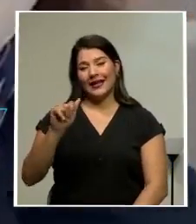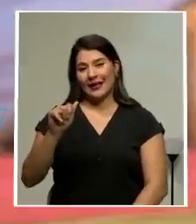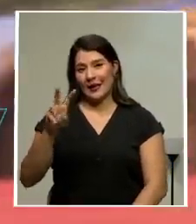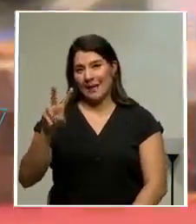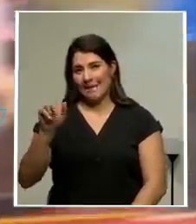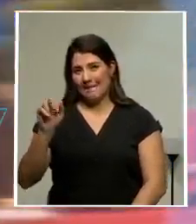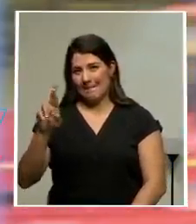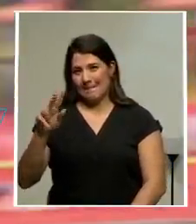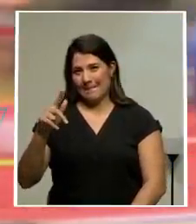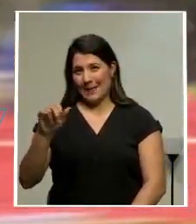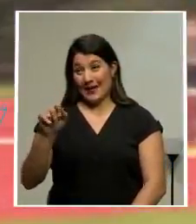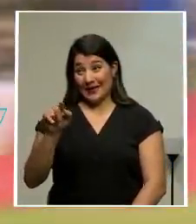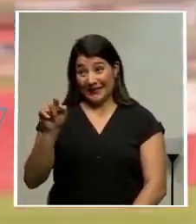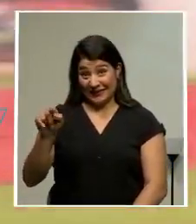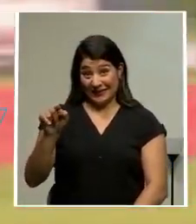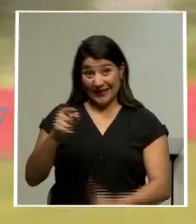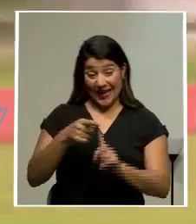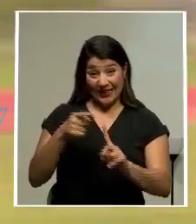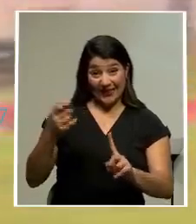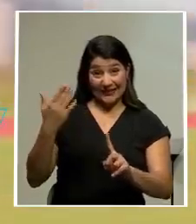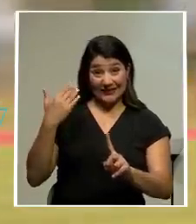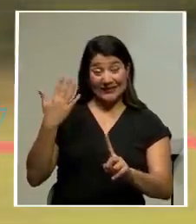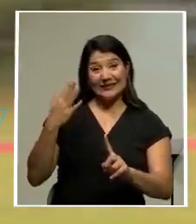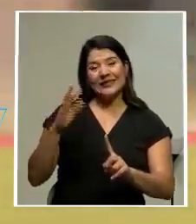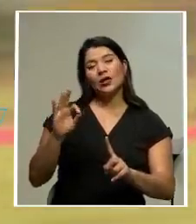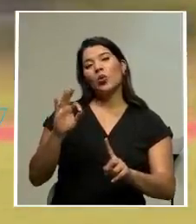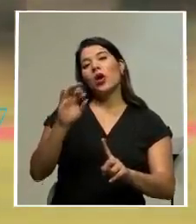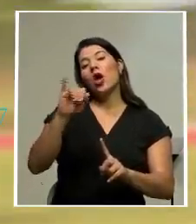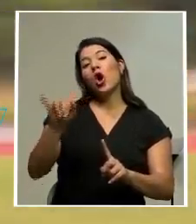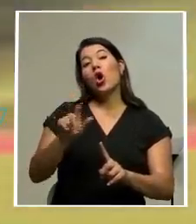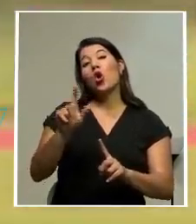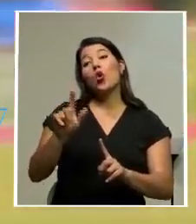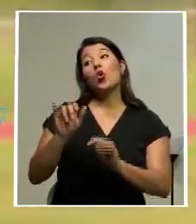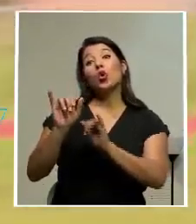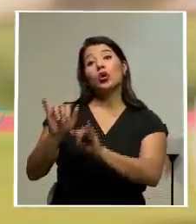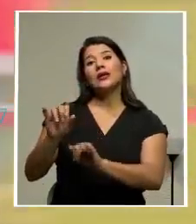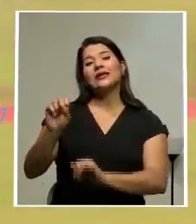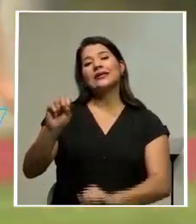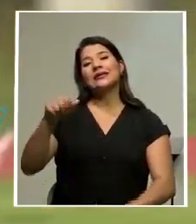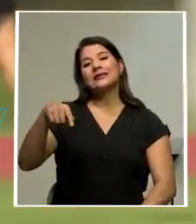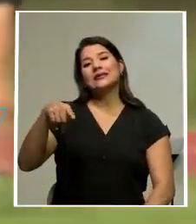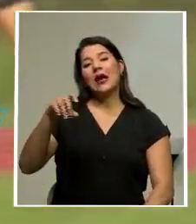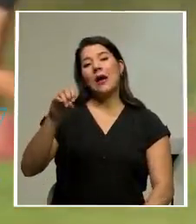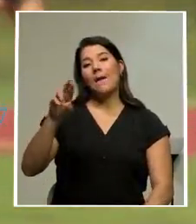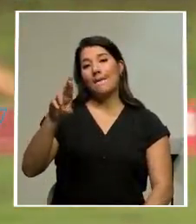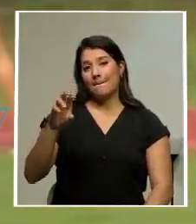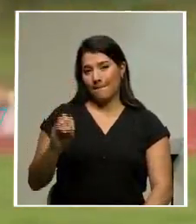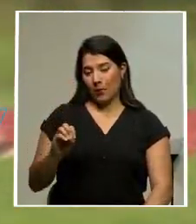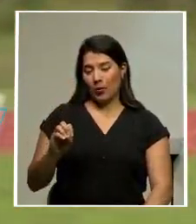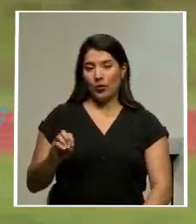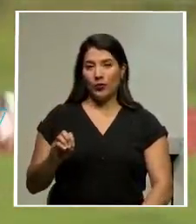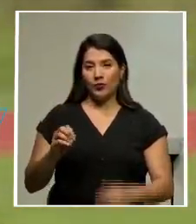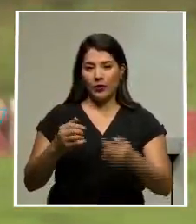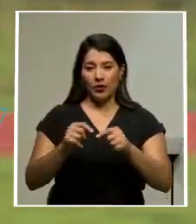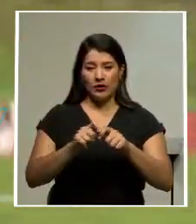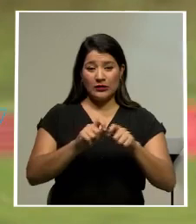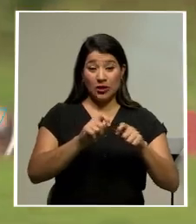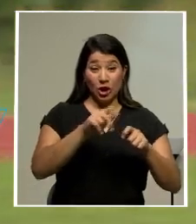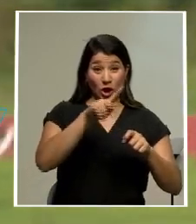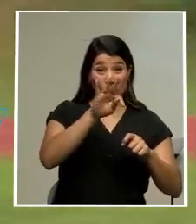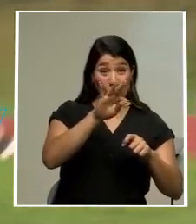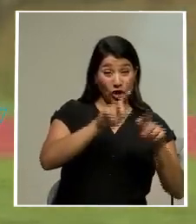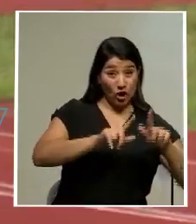desde el pasado 19 de julio está en Sapporo, localidad que se encuentra a más de mil kilómetros de Tokio. Los